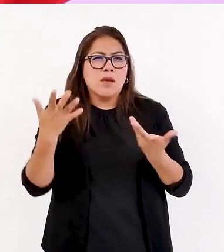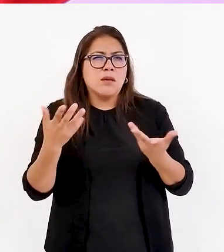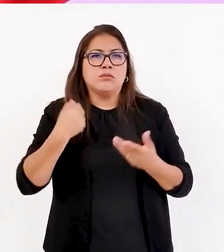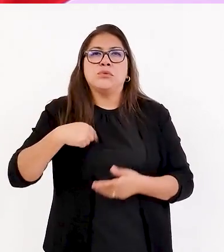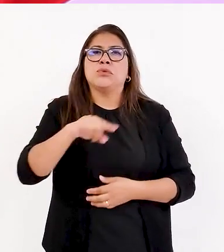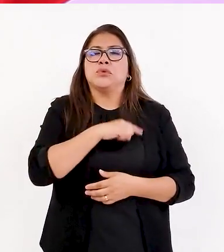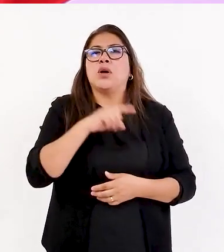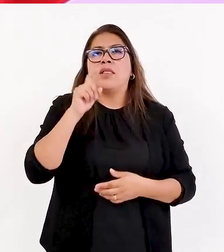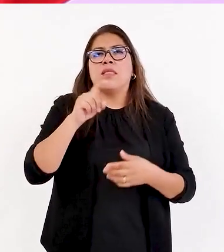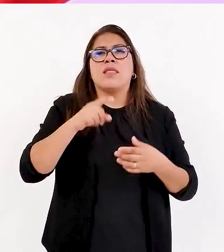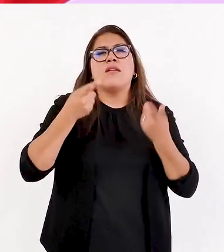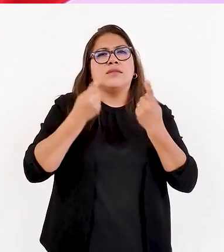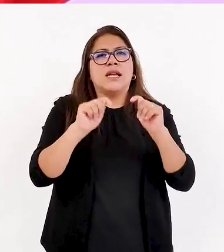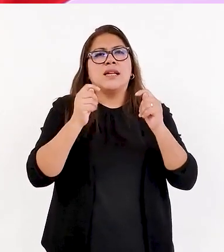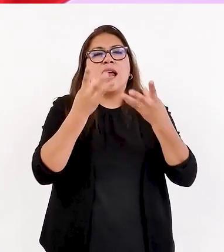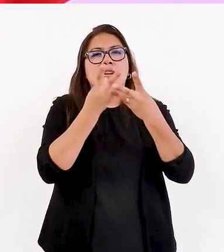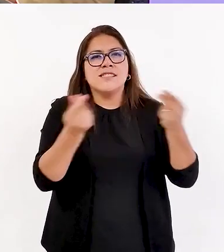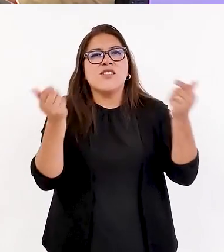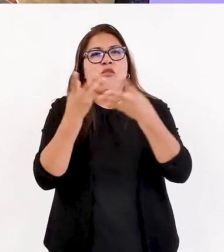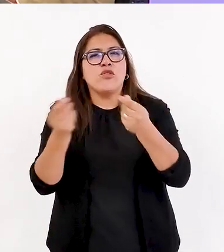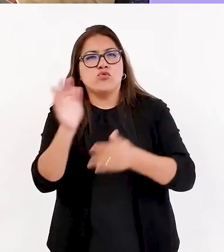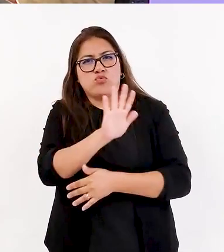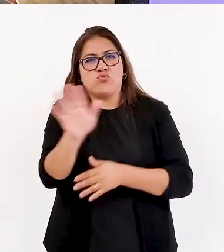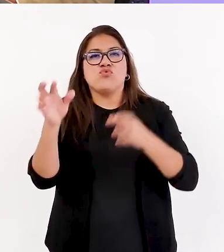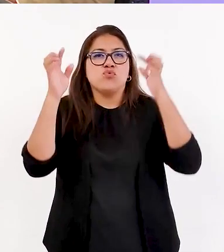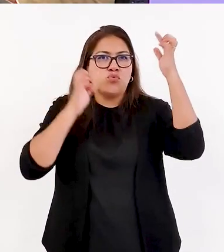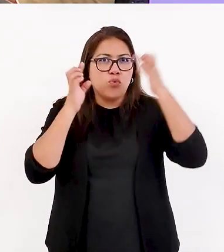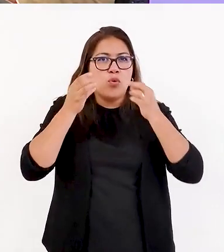Resolvemos esas dudas, canalizamos a las entidades.